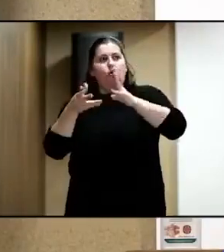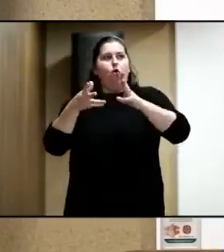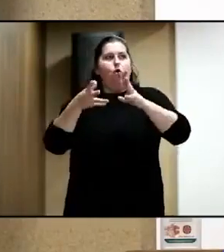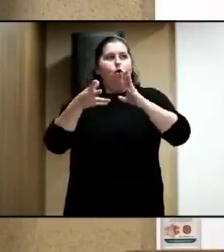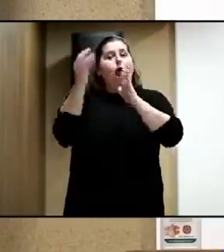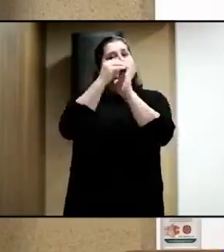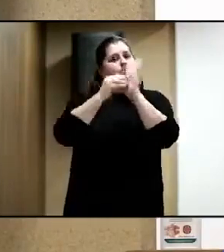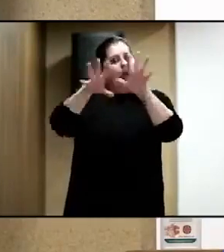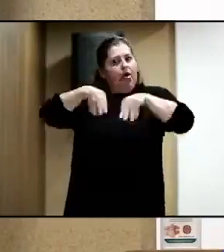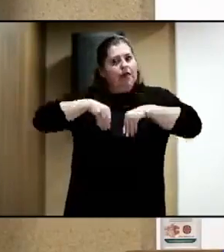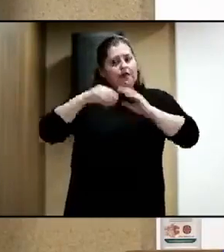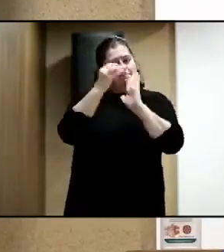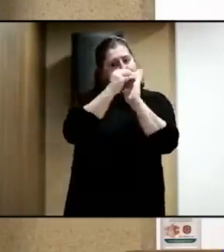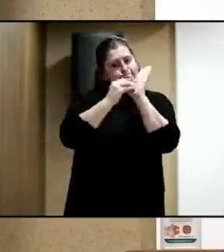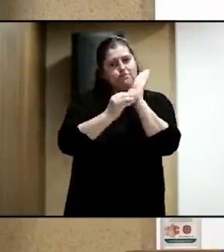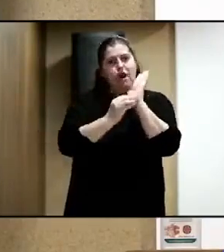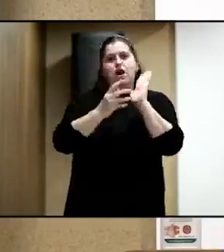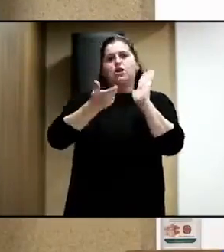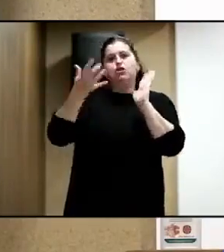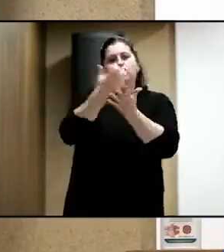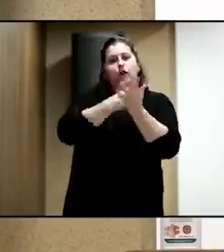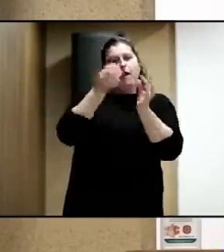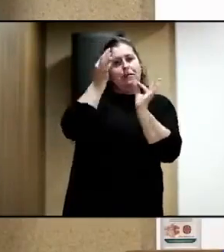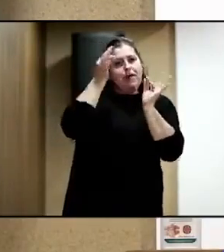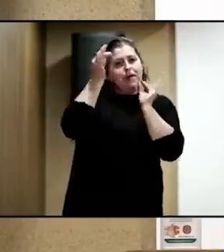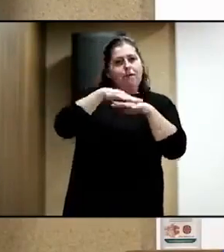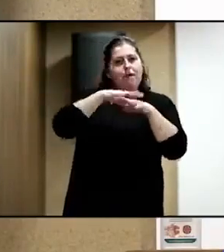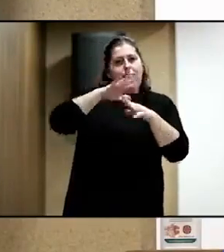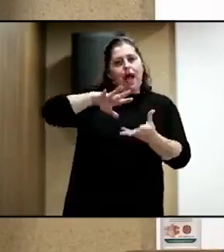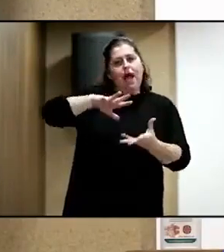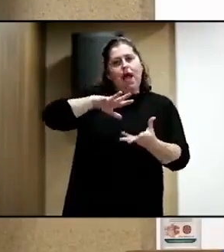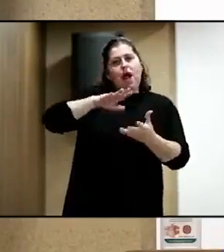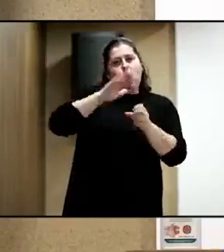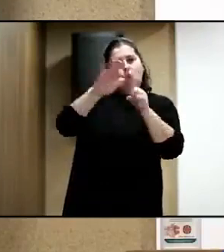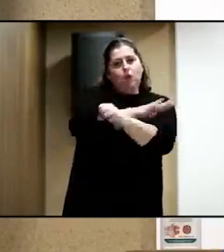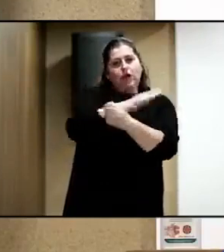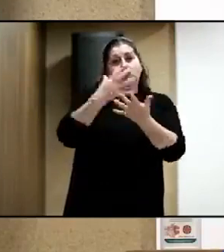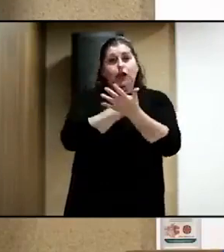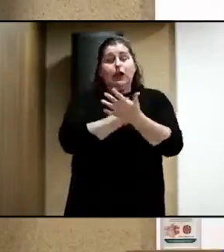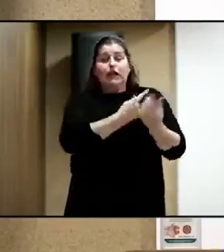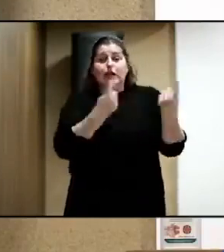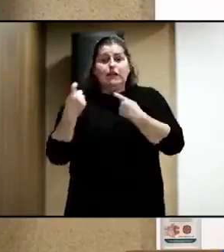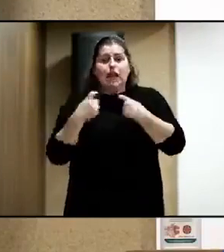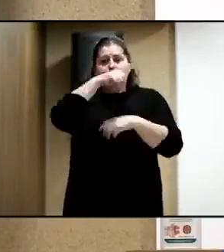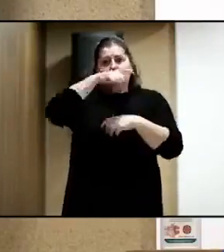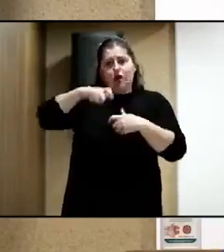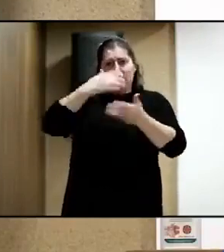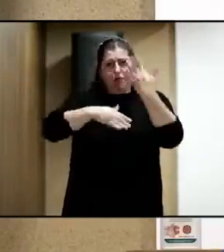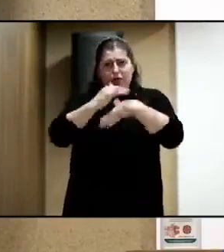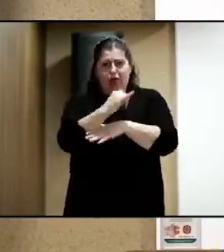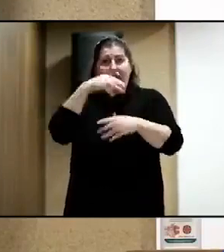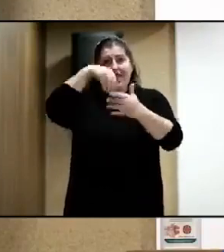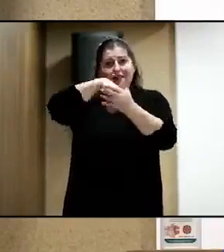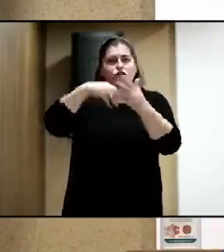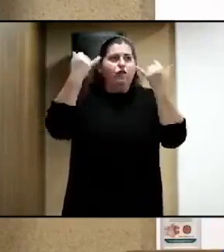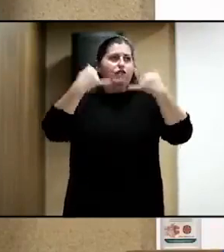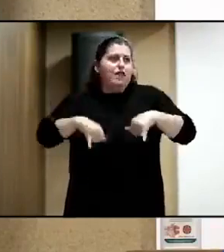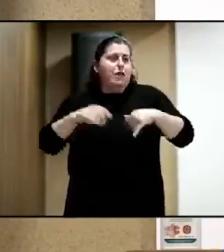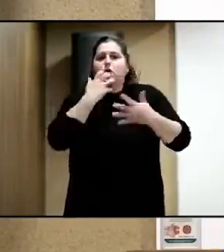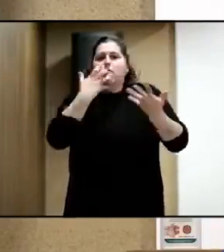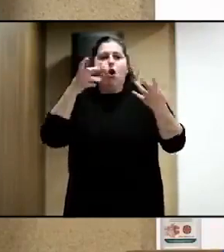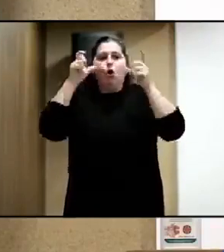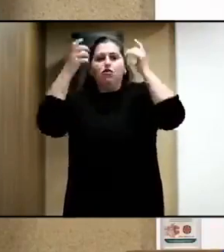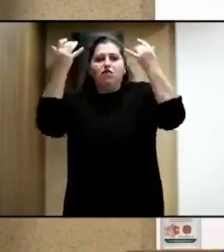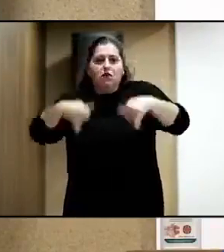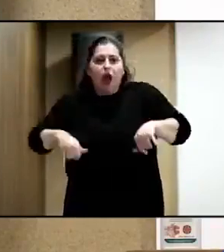todas estas medidas, ¿no? Para cubrir esas necesidades de personas con capacidades diferentes en los festivales como Cultural Fest